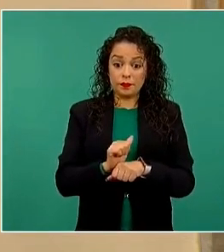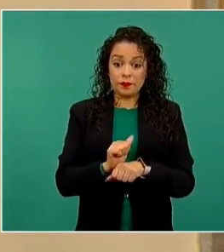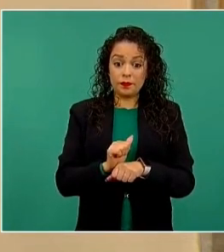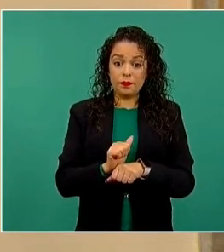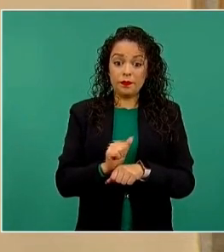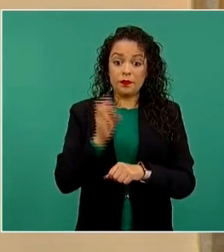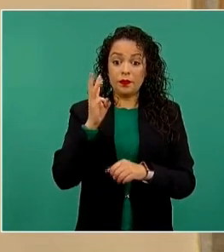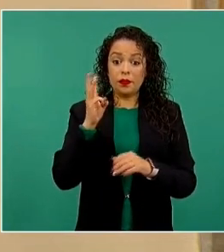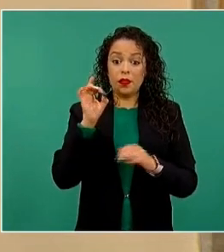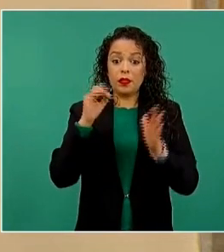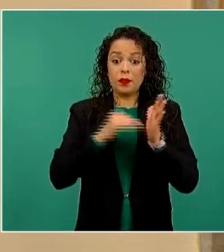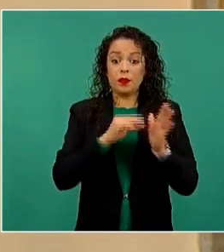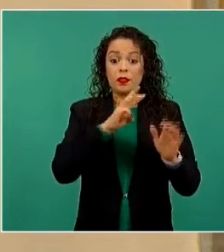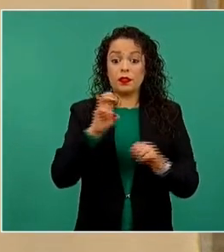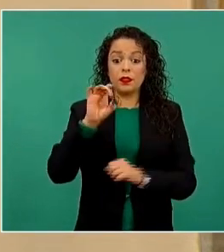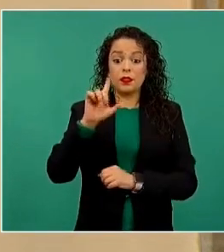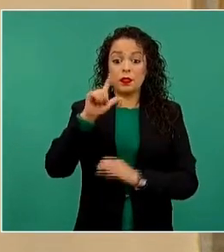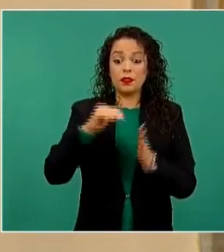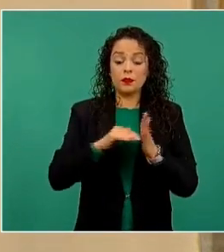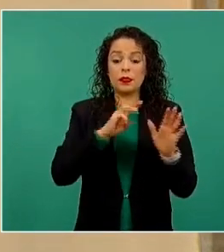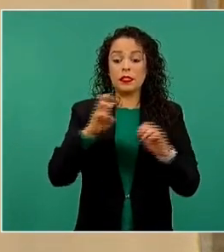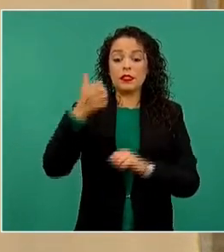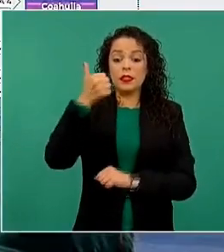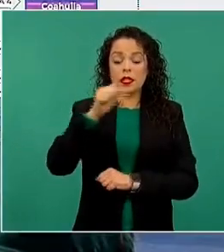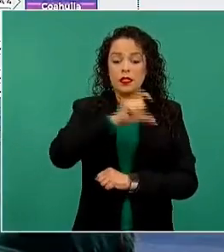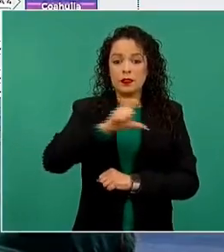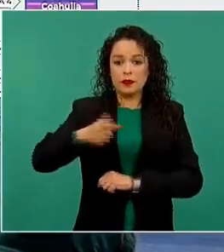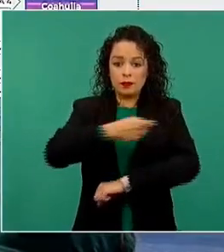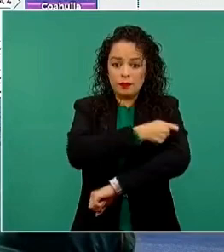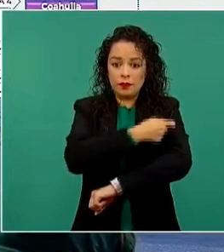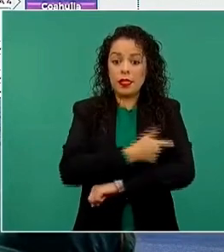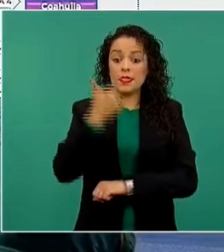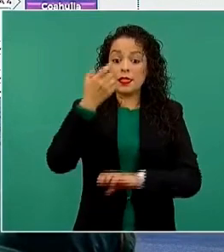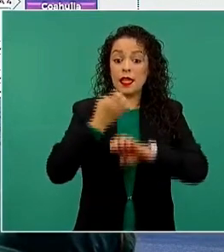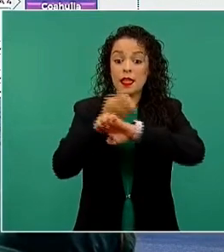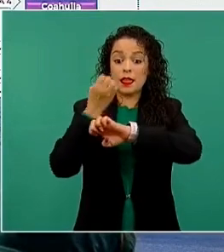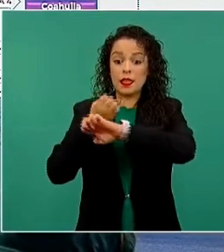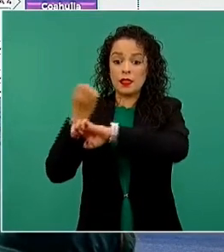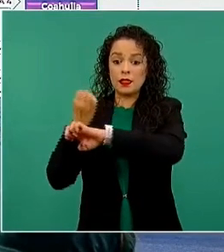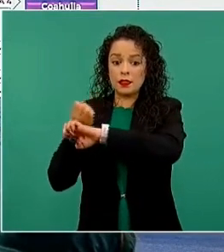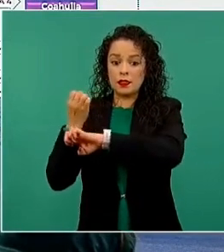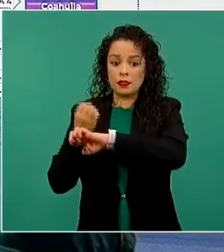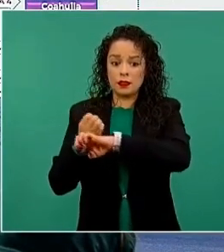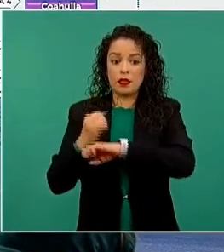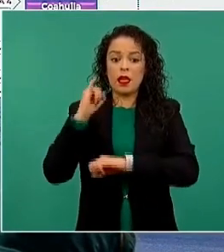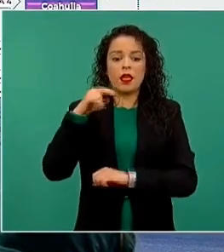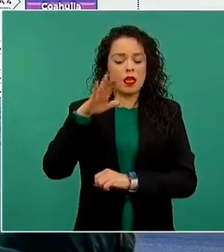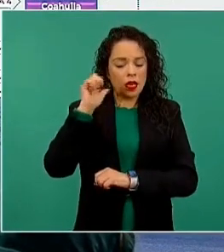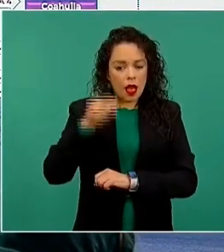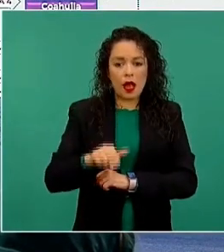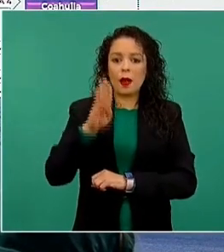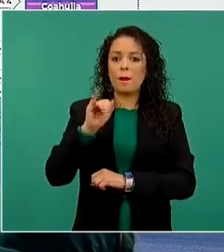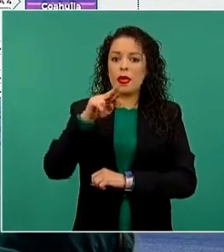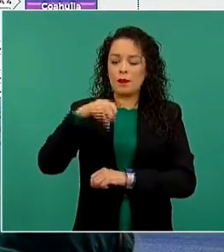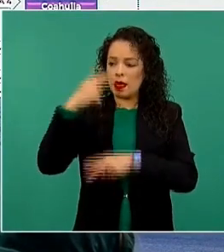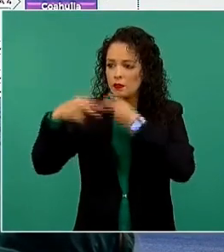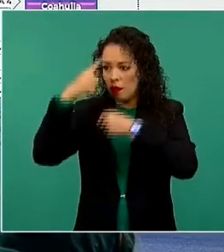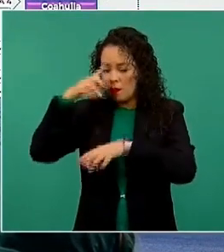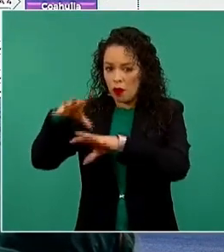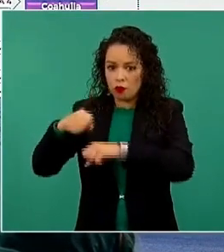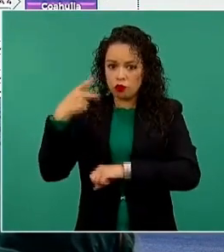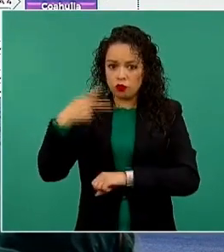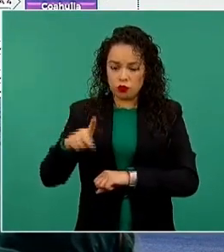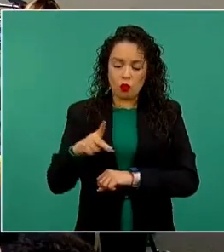337 mil 306 dosis. Siete entidades acudieron a Virmex a recoger sus